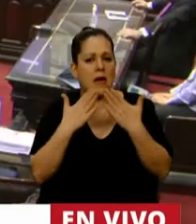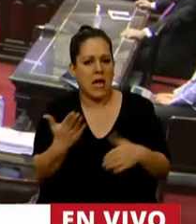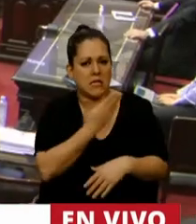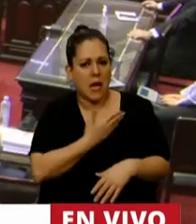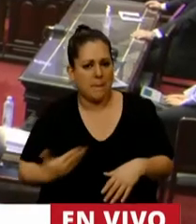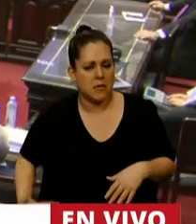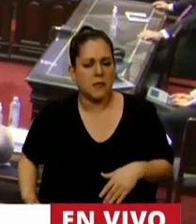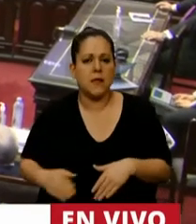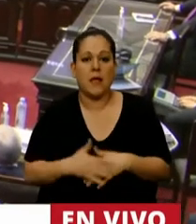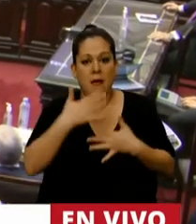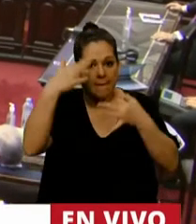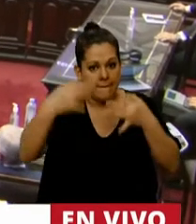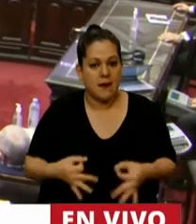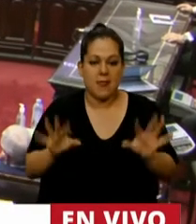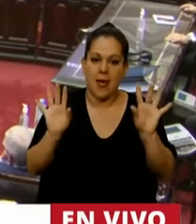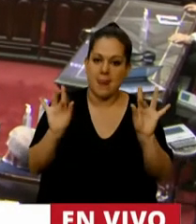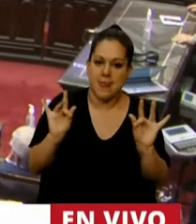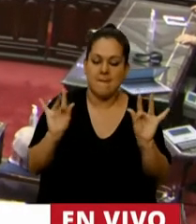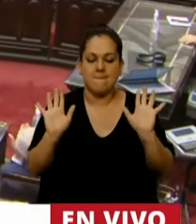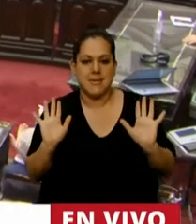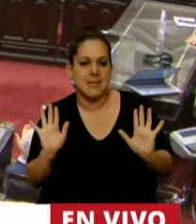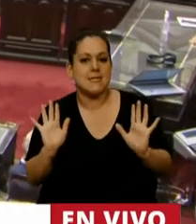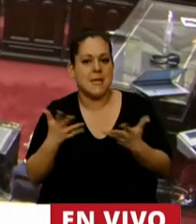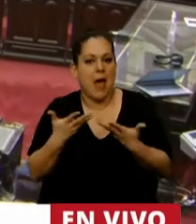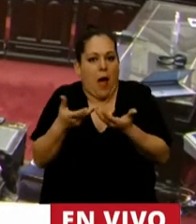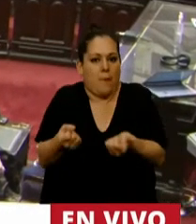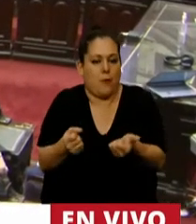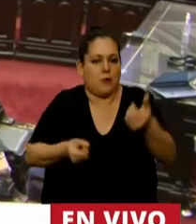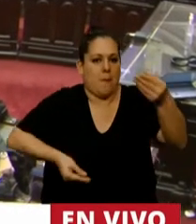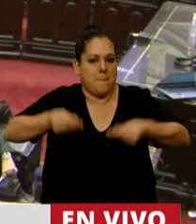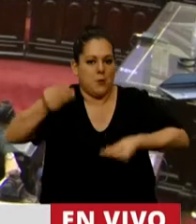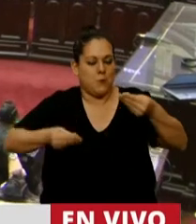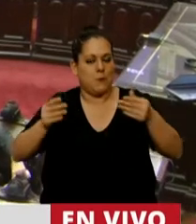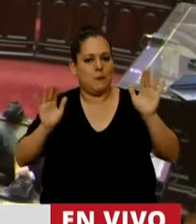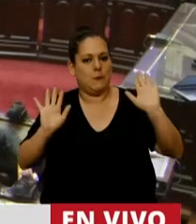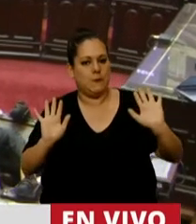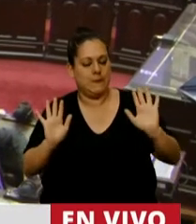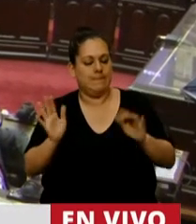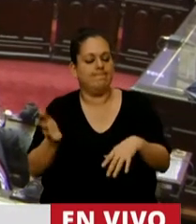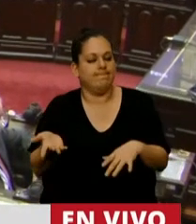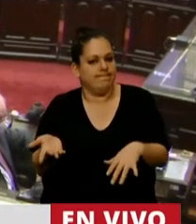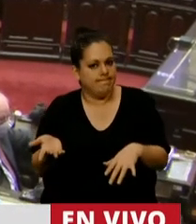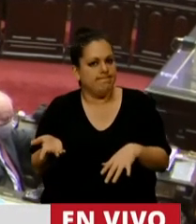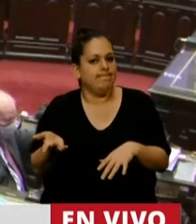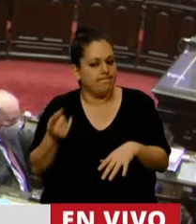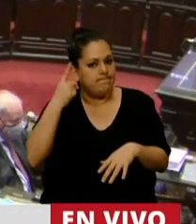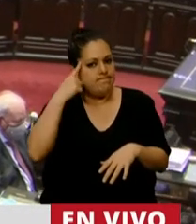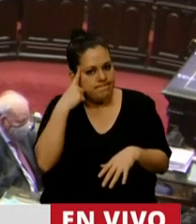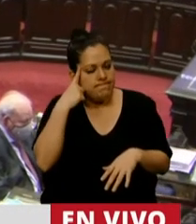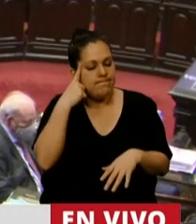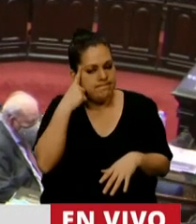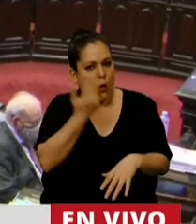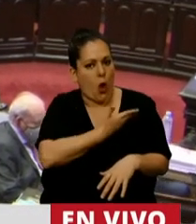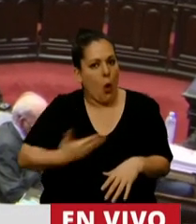La verdad es que es difícil acompañar este proyecto de presupuesto teniendo en cuenta las bases que ha tomado el